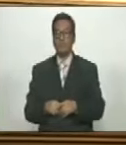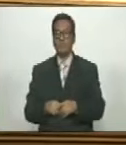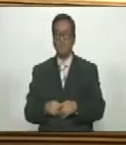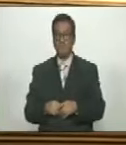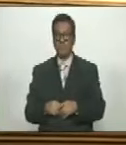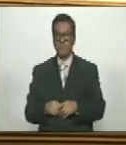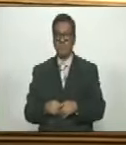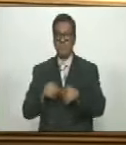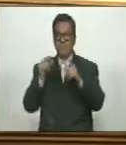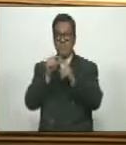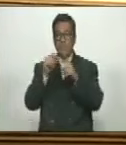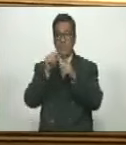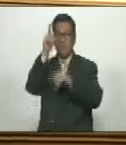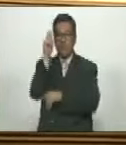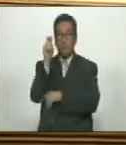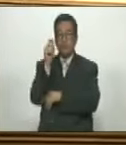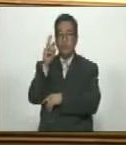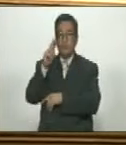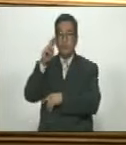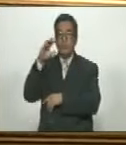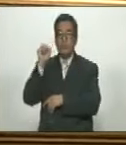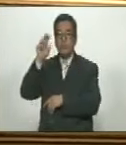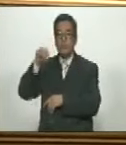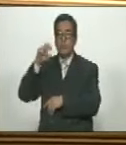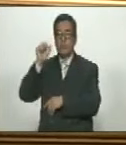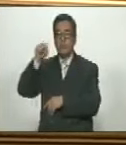voy a dejar en derecho el diputado Ramón Lobo